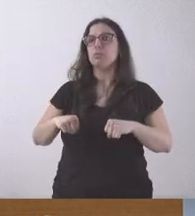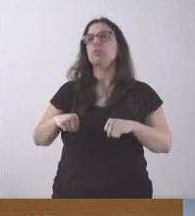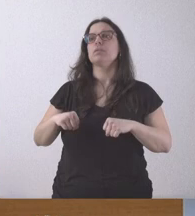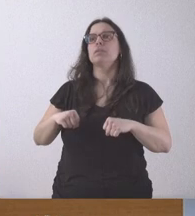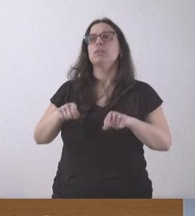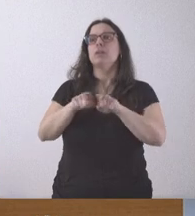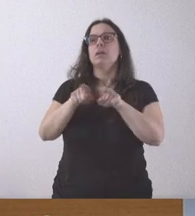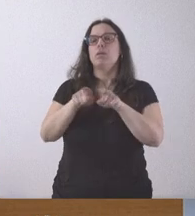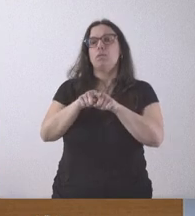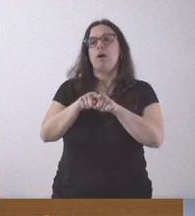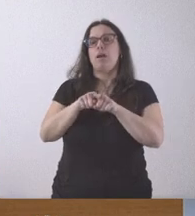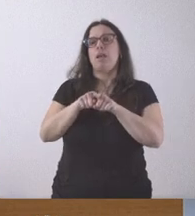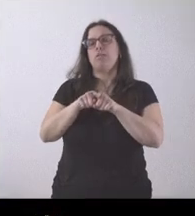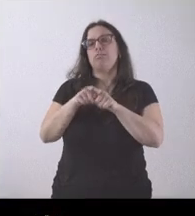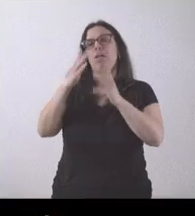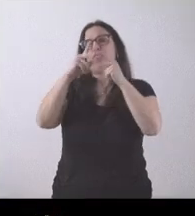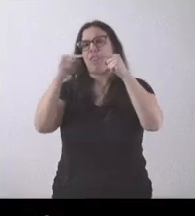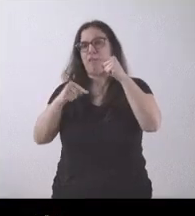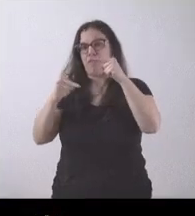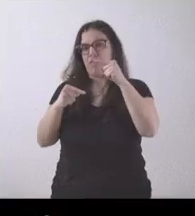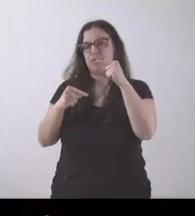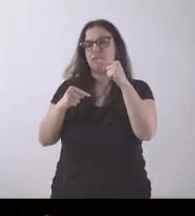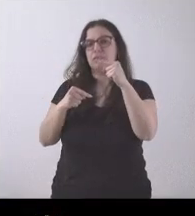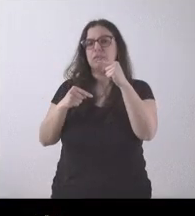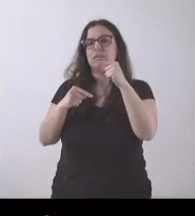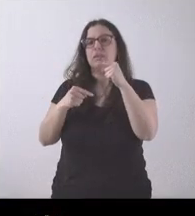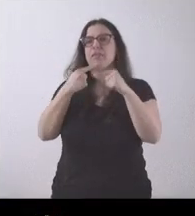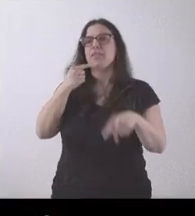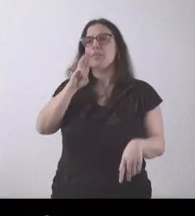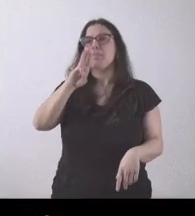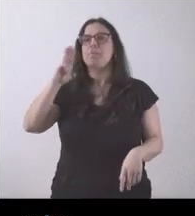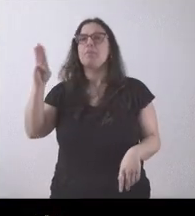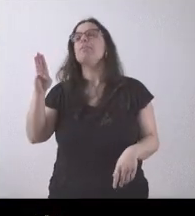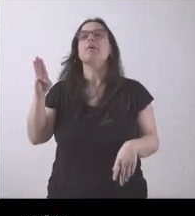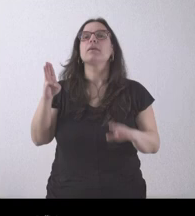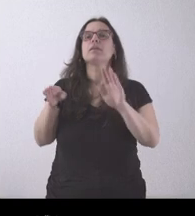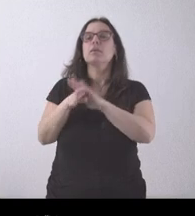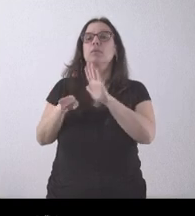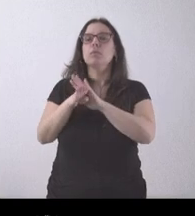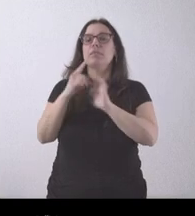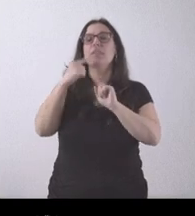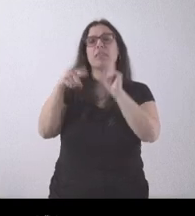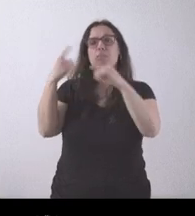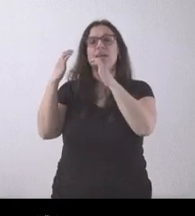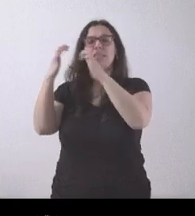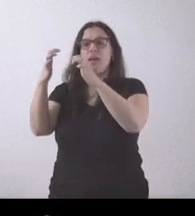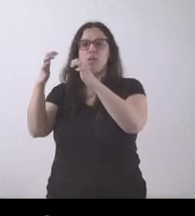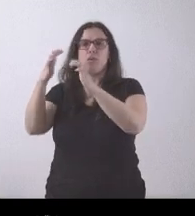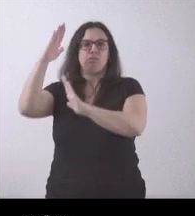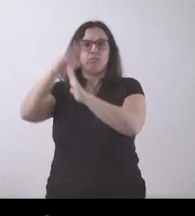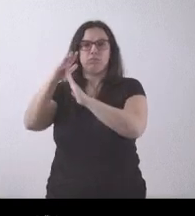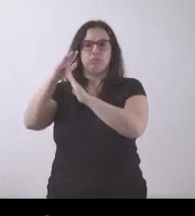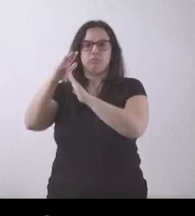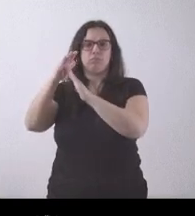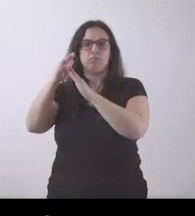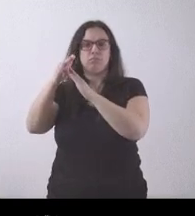déficit con el anuncio de que el Partido Popular mantiene que la bloqueará en el Senado y la tumbará en el Senado. No